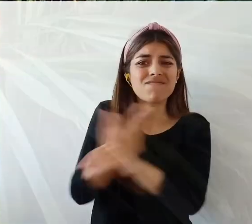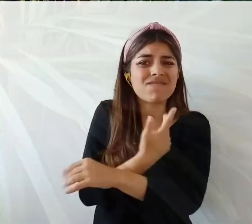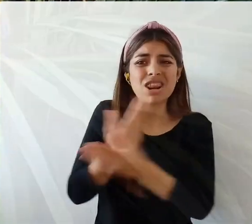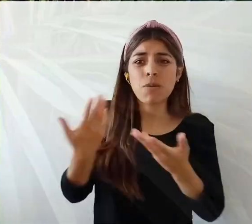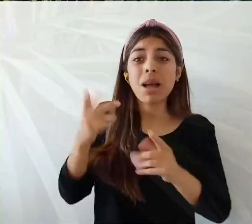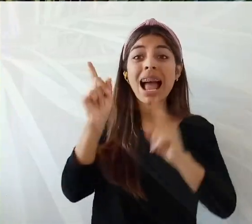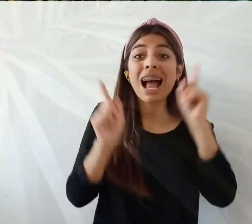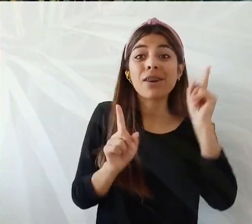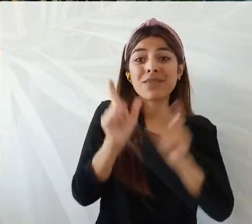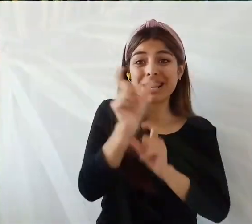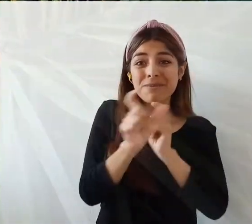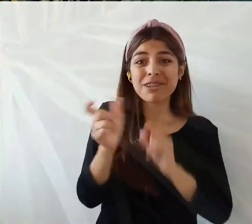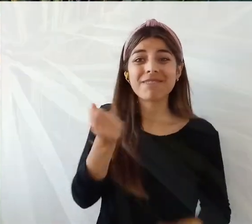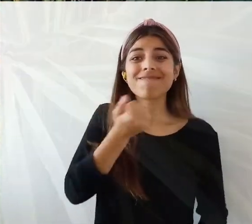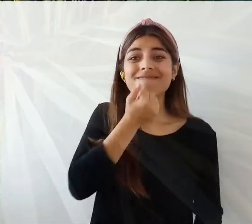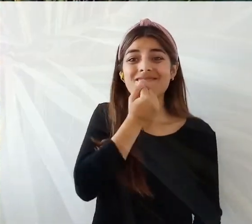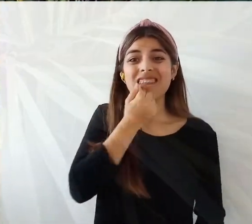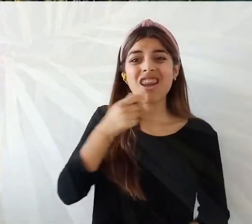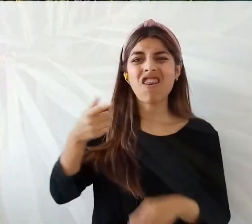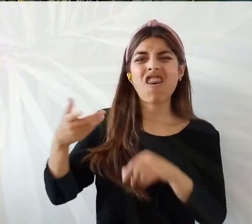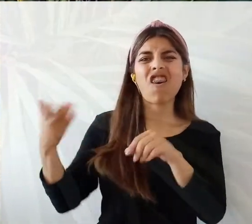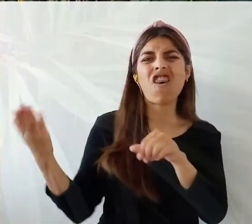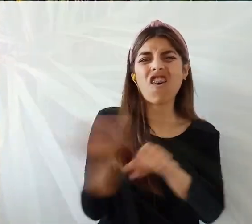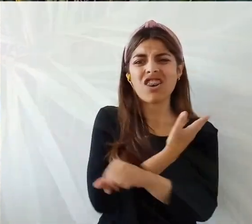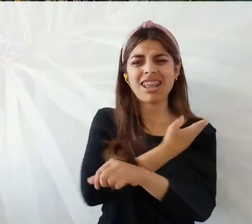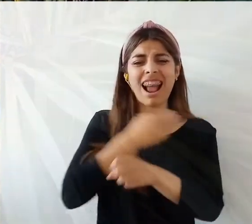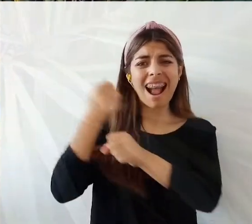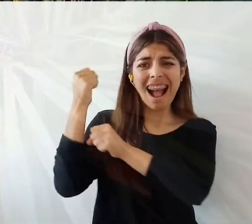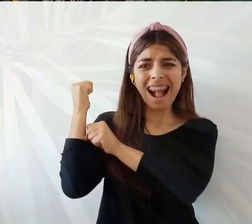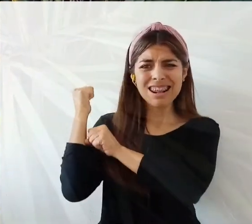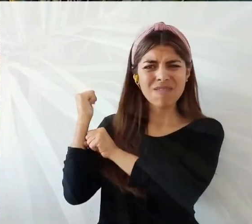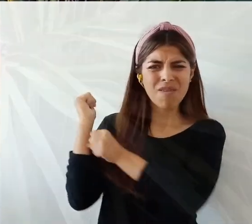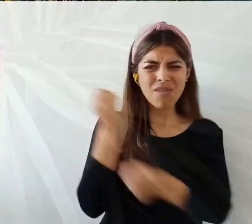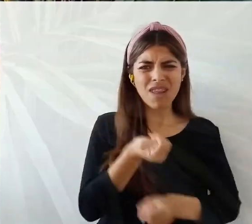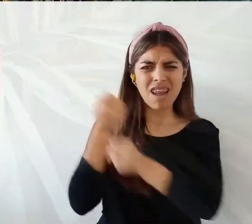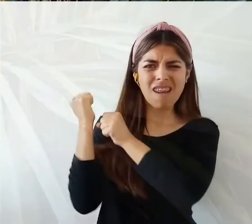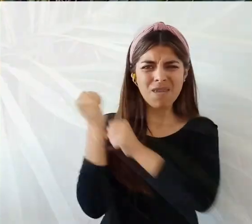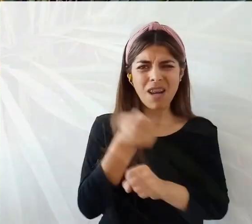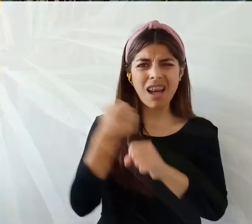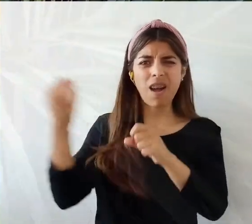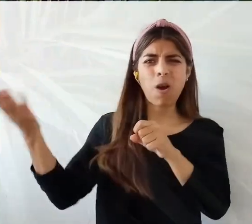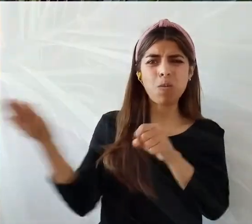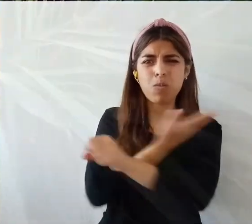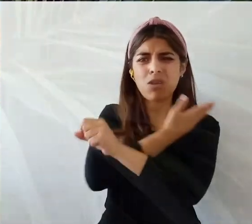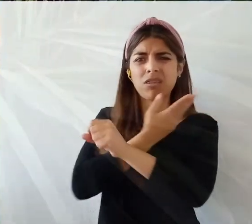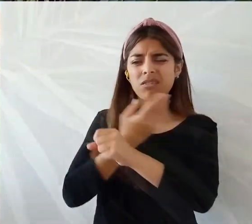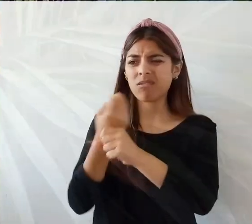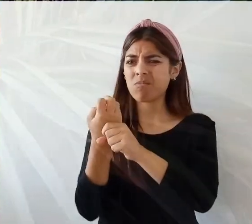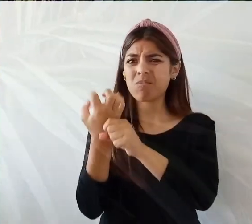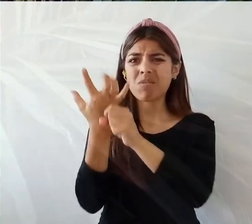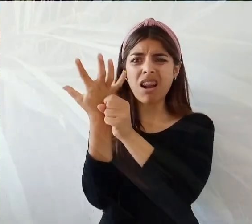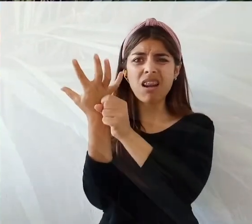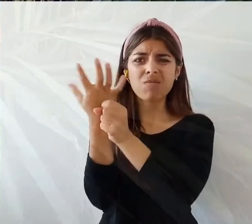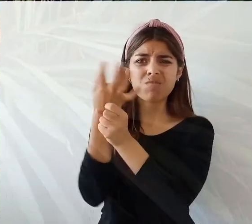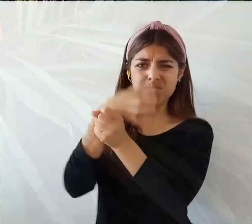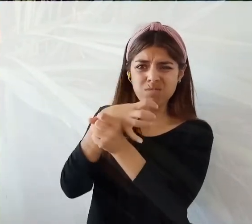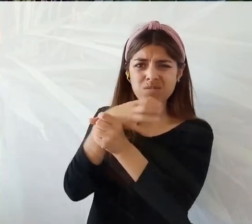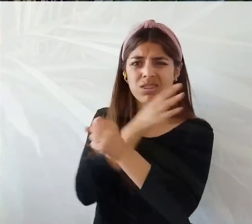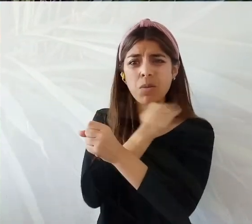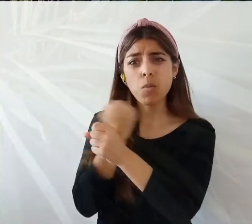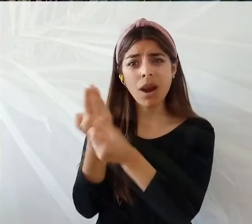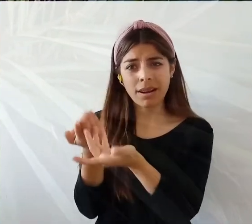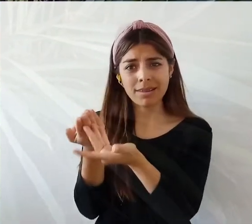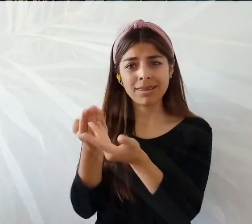algunos que lo cortan de abajo, con el haya, entonces pierde todo esto. La raíz. Todo este renuevo que viene saliendo acá.